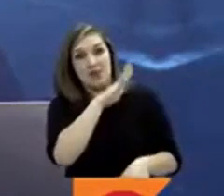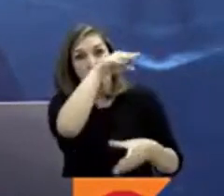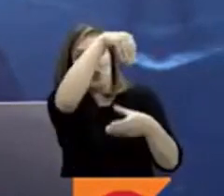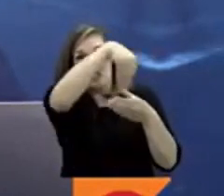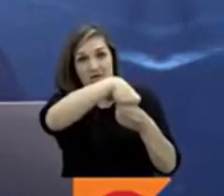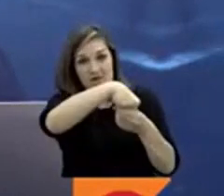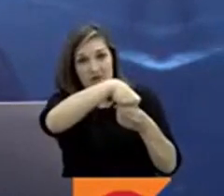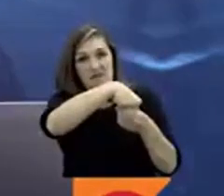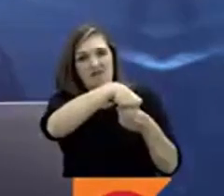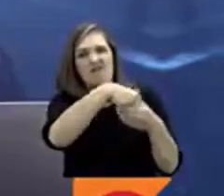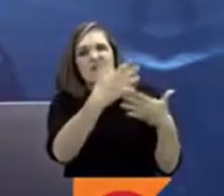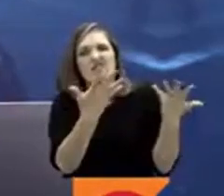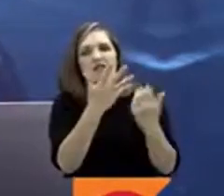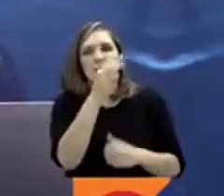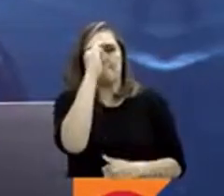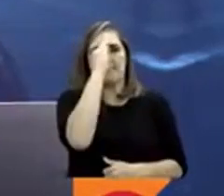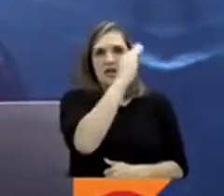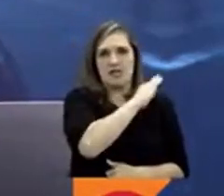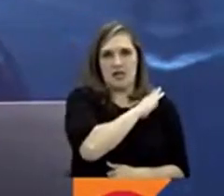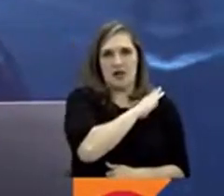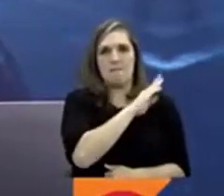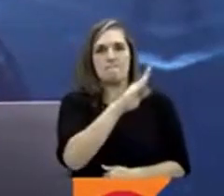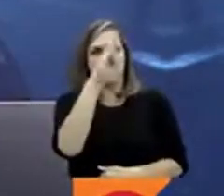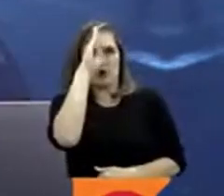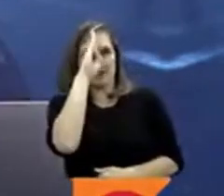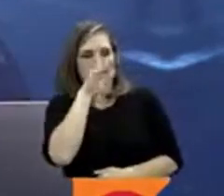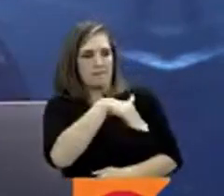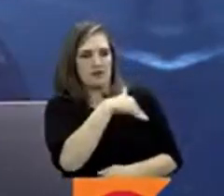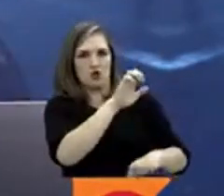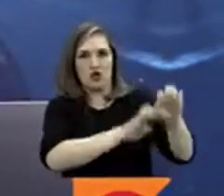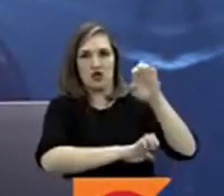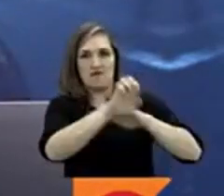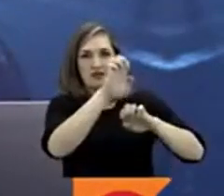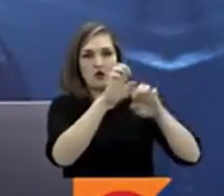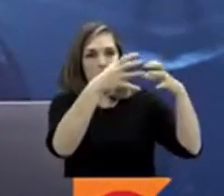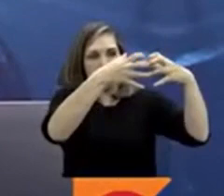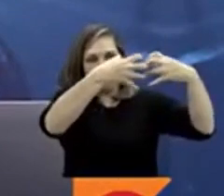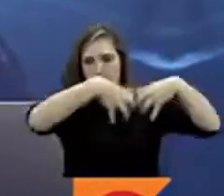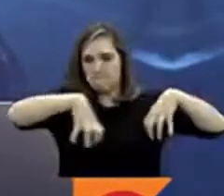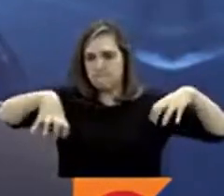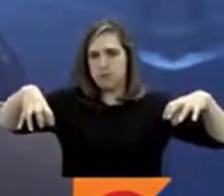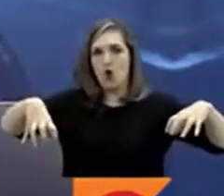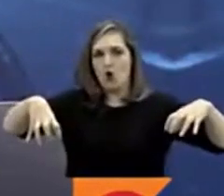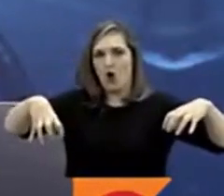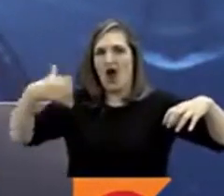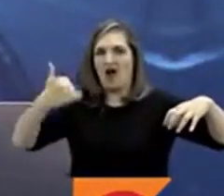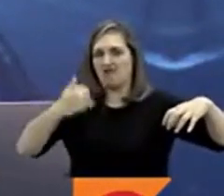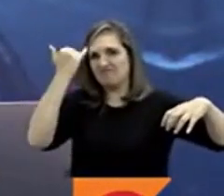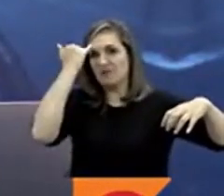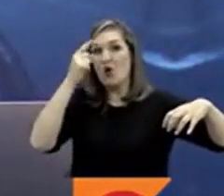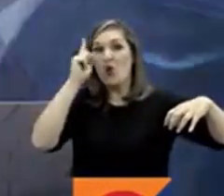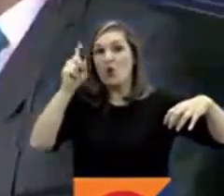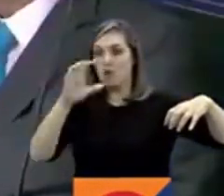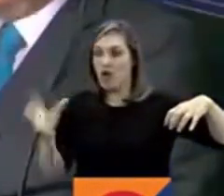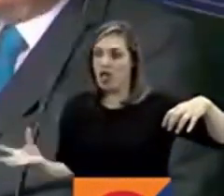Según el ministro Néstor Osuna, lo más importante es evitar que la policía sea permeada por la política.